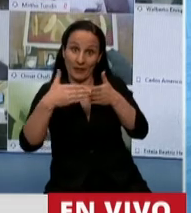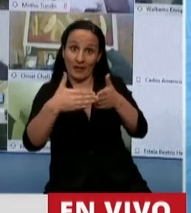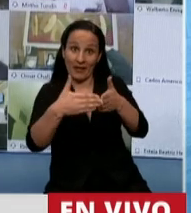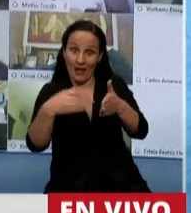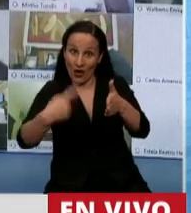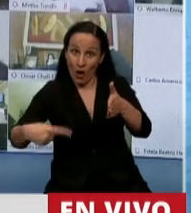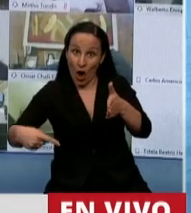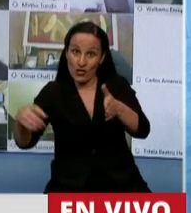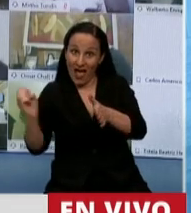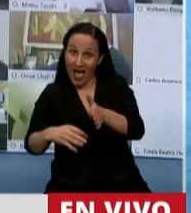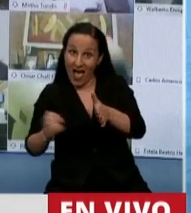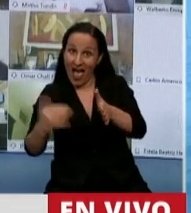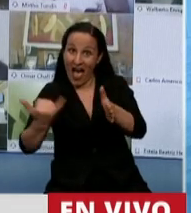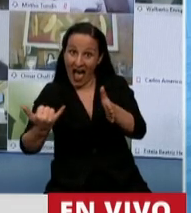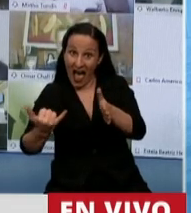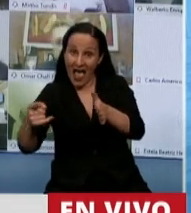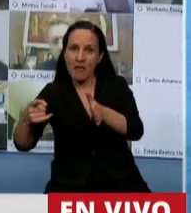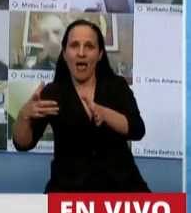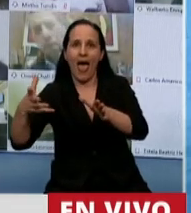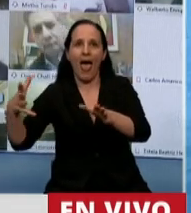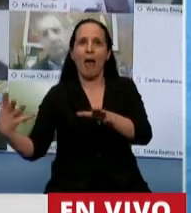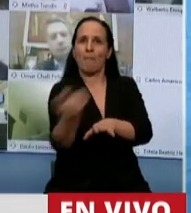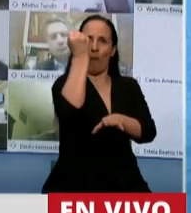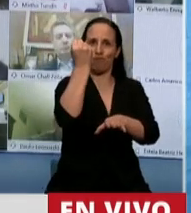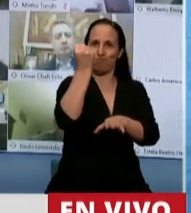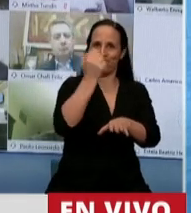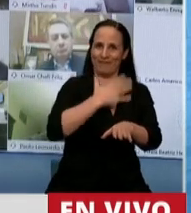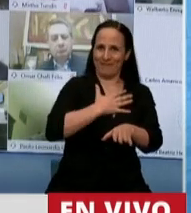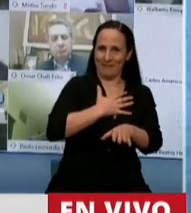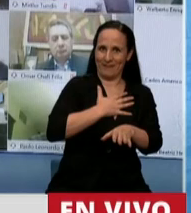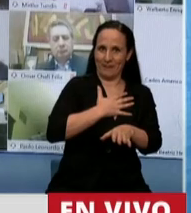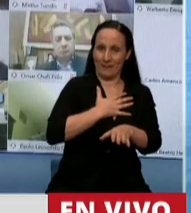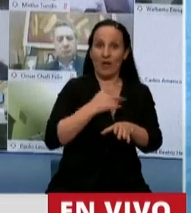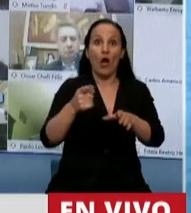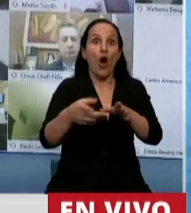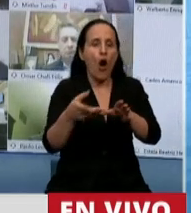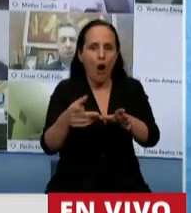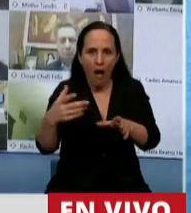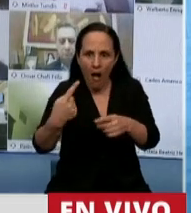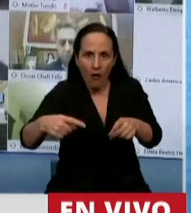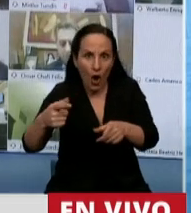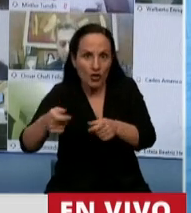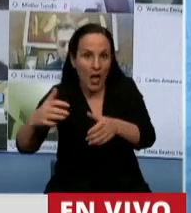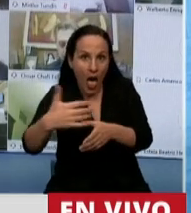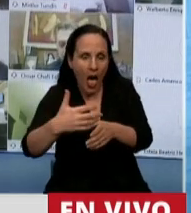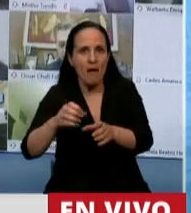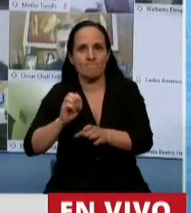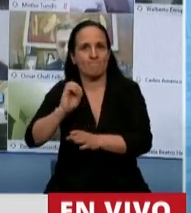bodega se decomisa o se deberá depositar en un importe efectivo.